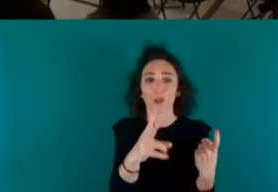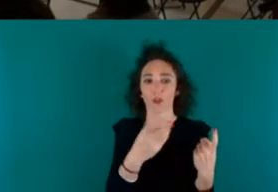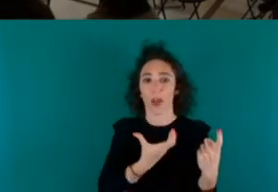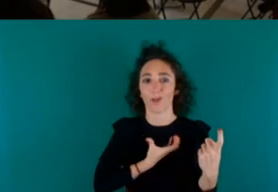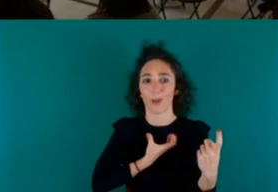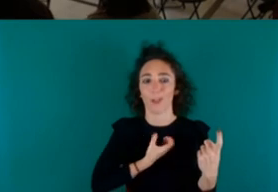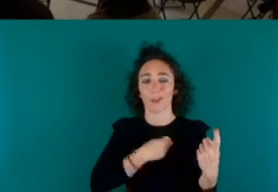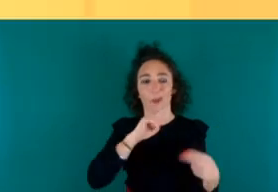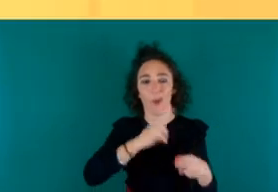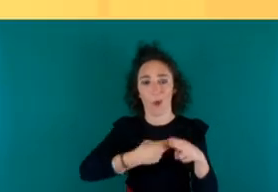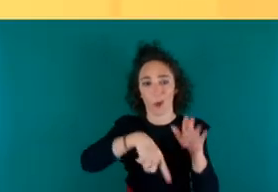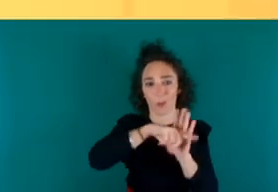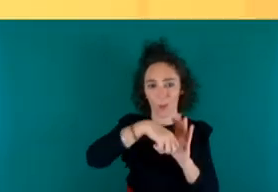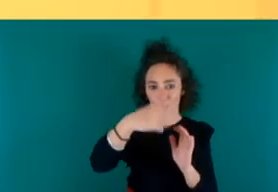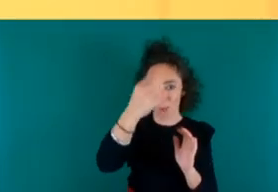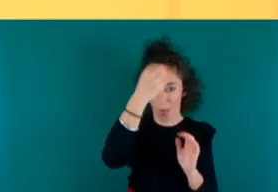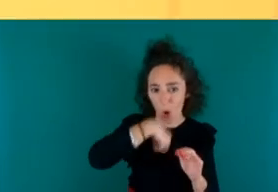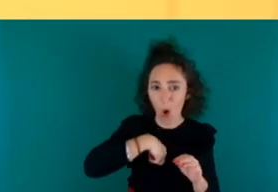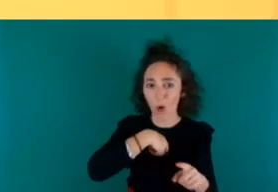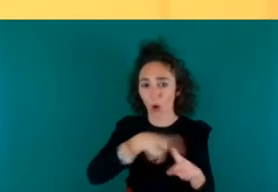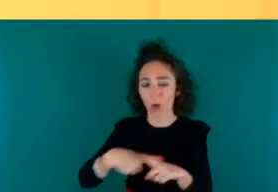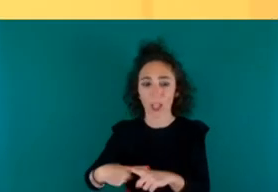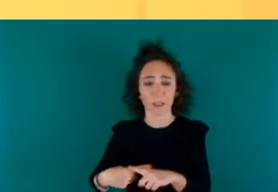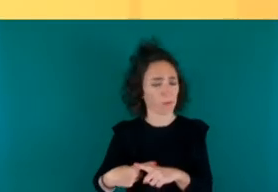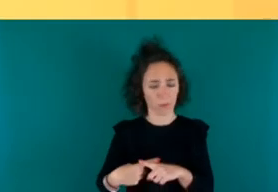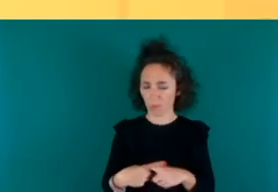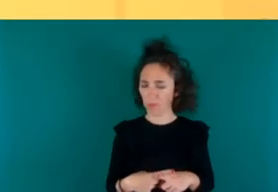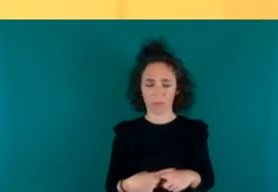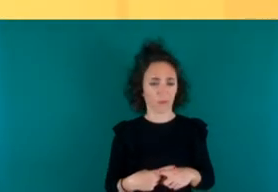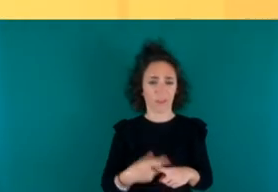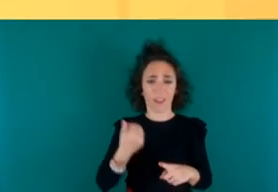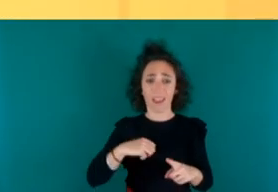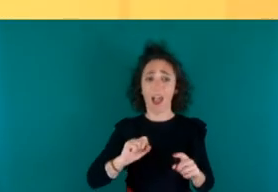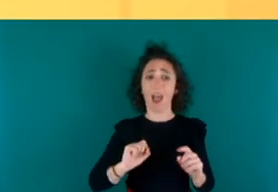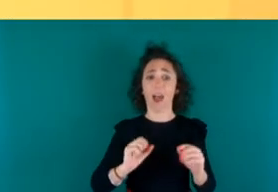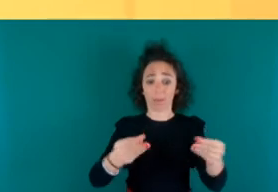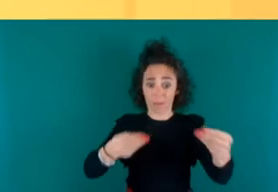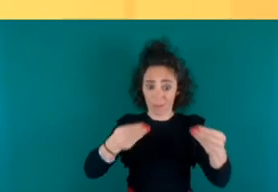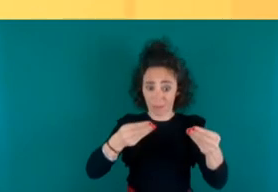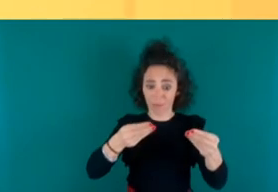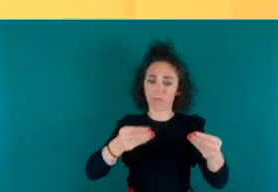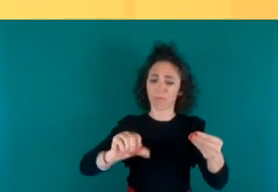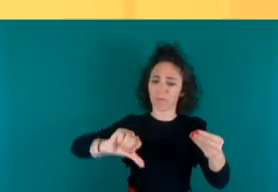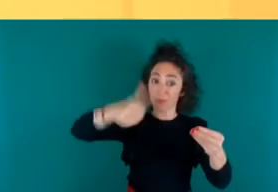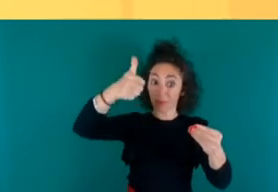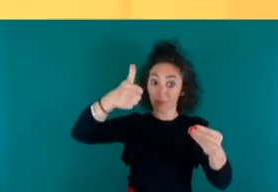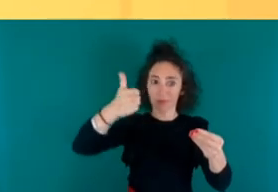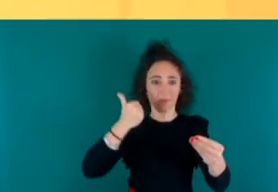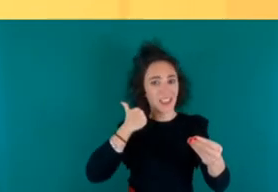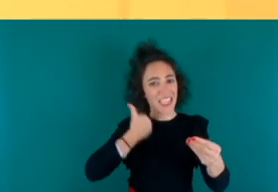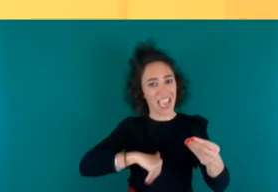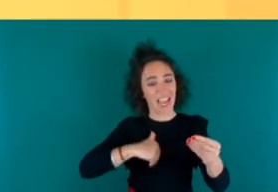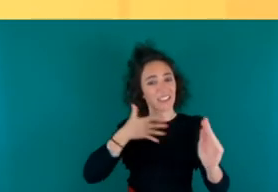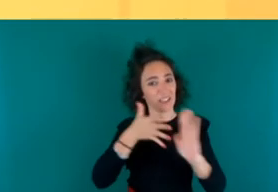no generalmente no o sea con que se tenga ya la resolución favorable y todo el tema pues ya tiene